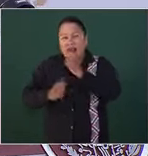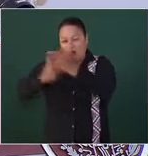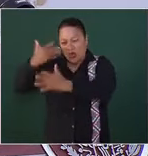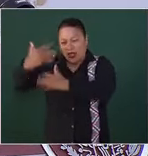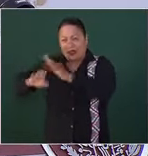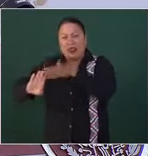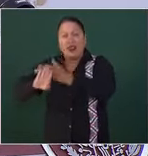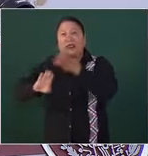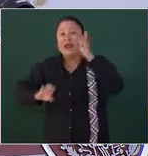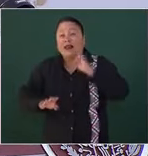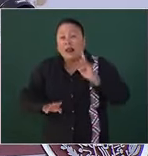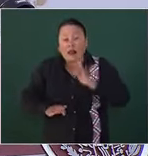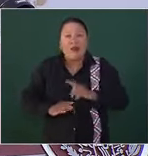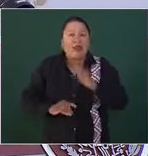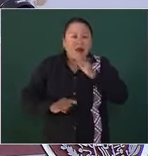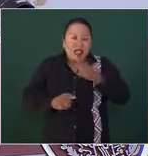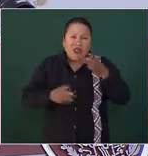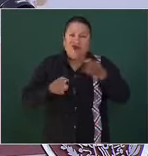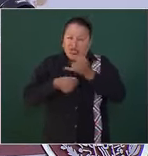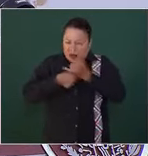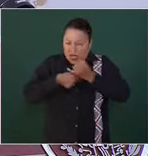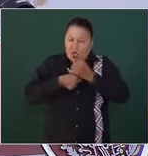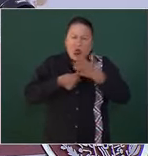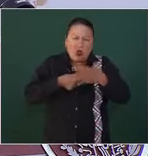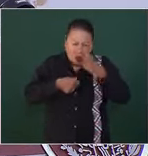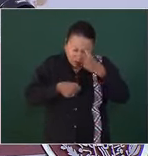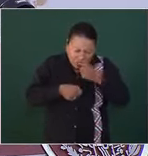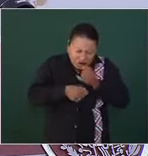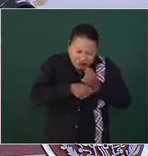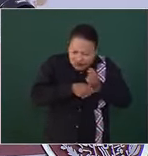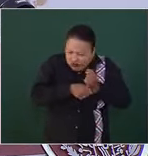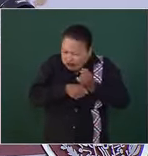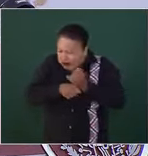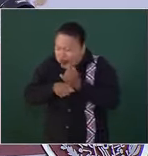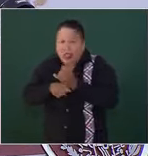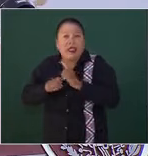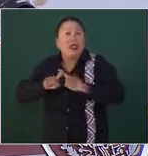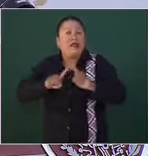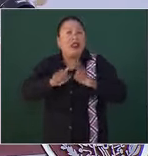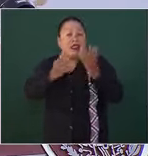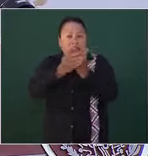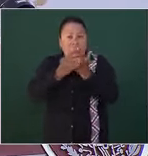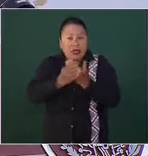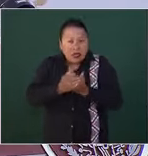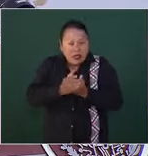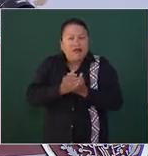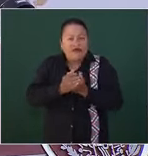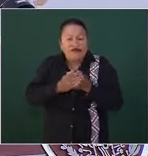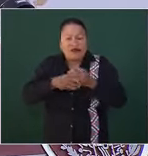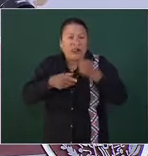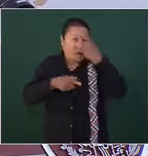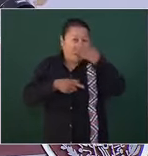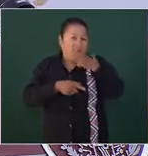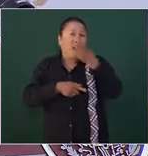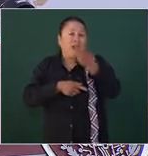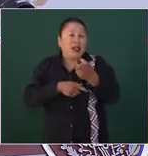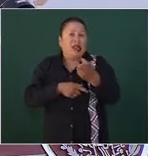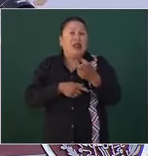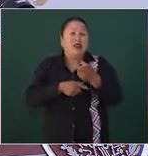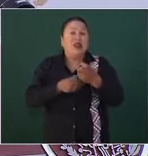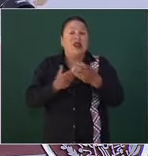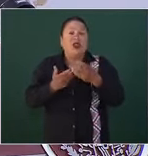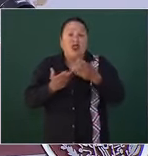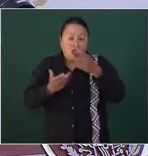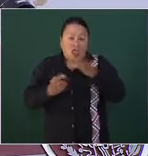También analistas tácticos que se encargan de analizar las carpetas para evitar la